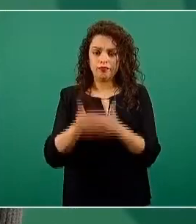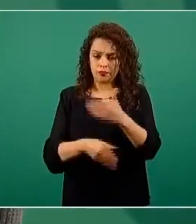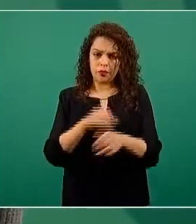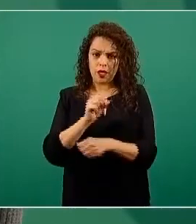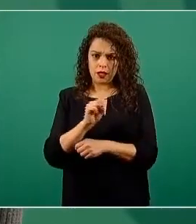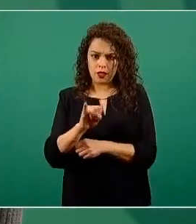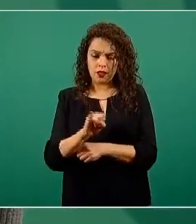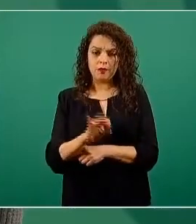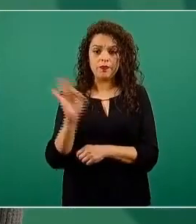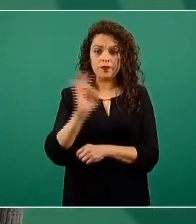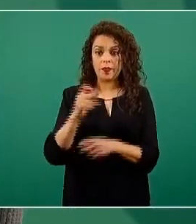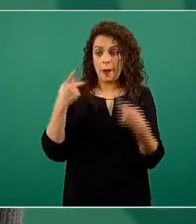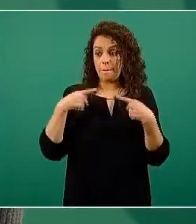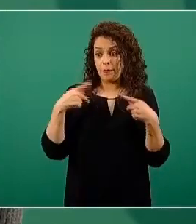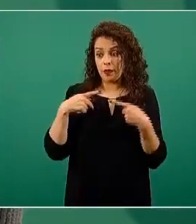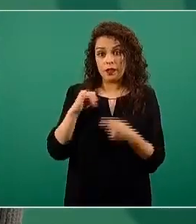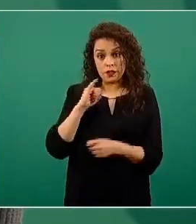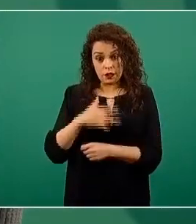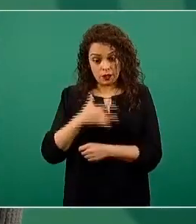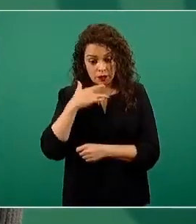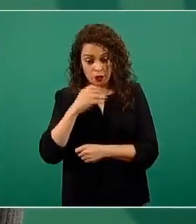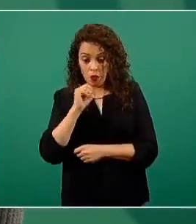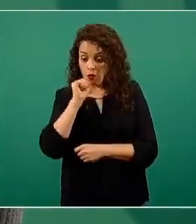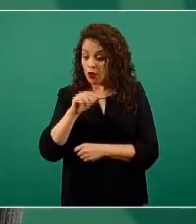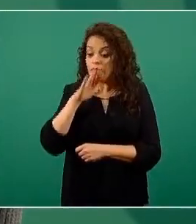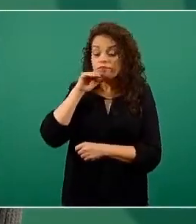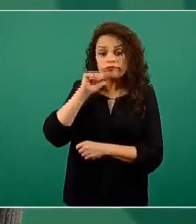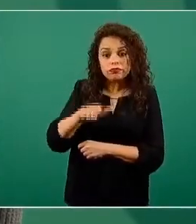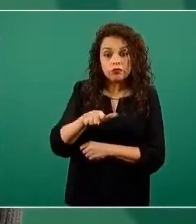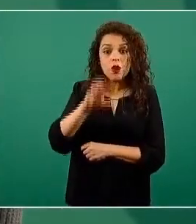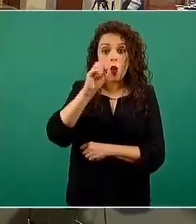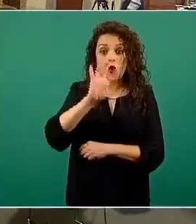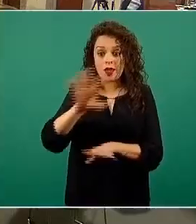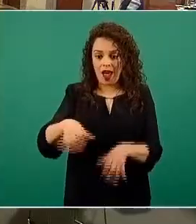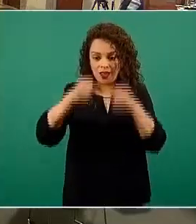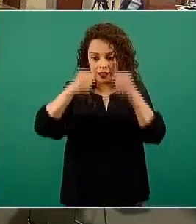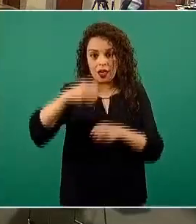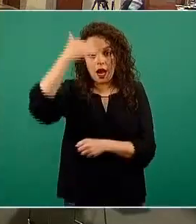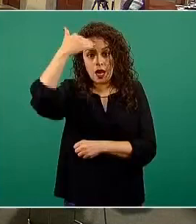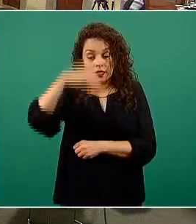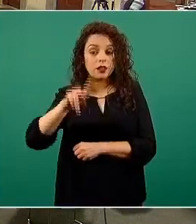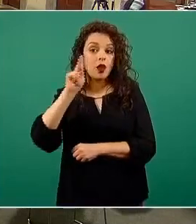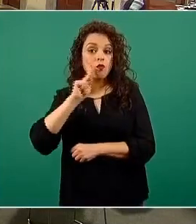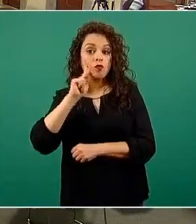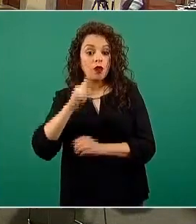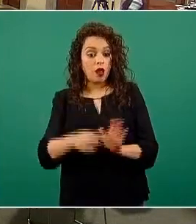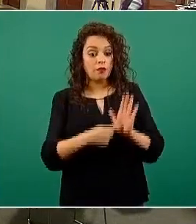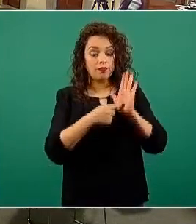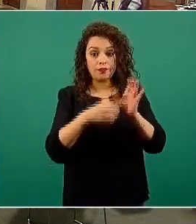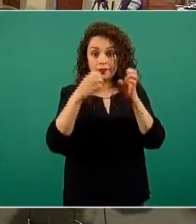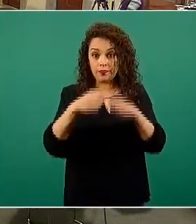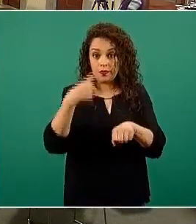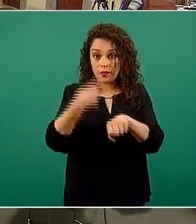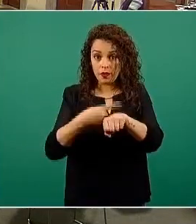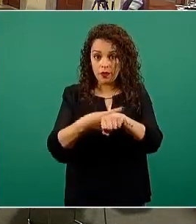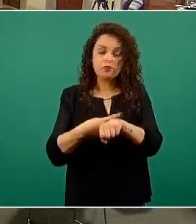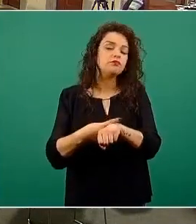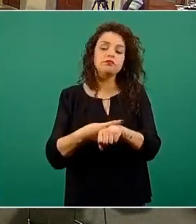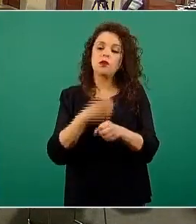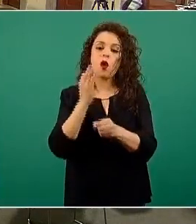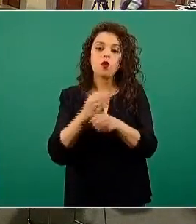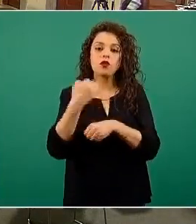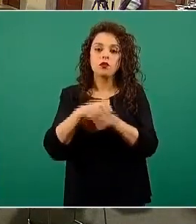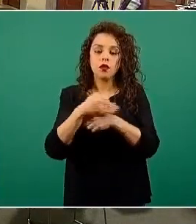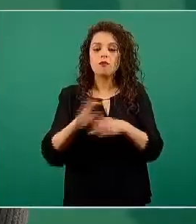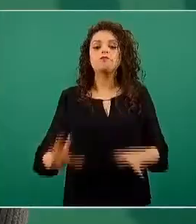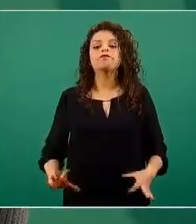que las personas puedan expresar unos signos y síntomas o se confirma enfermedad, se confirman como casos asociados y entonces